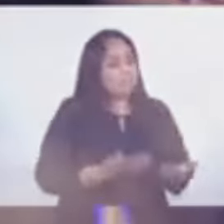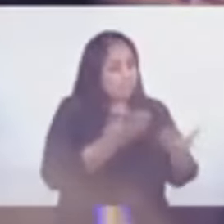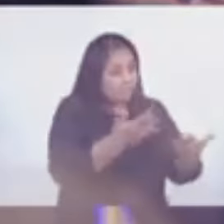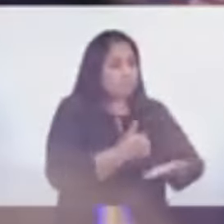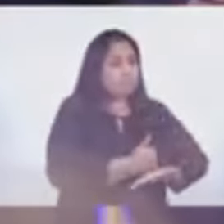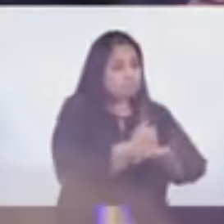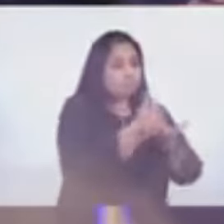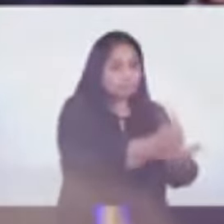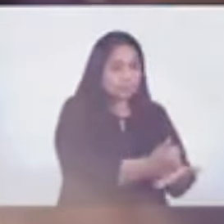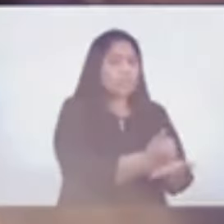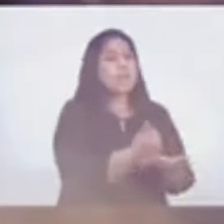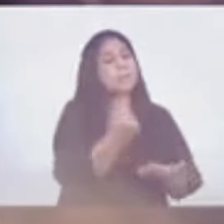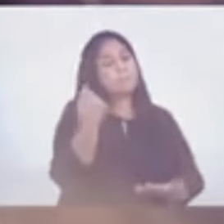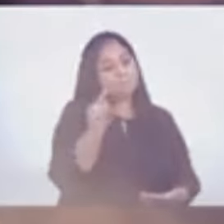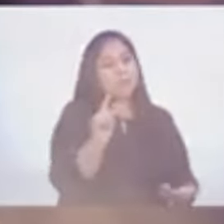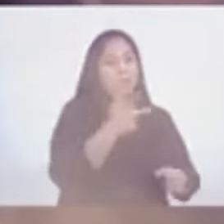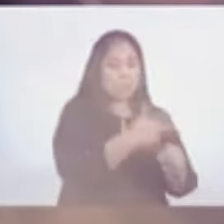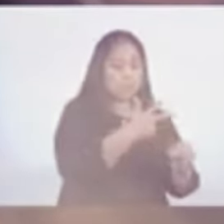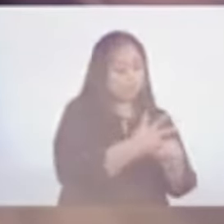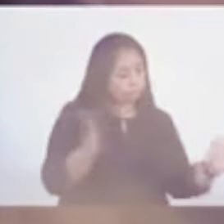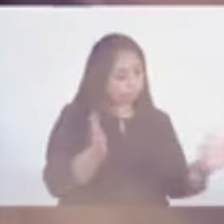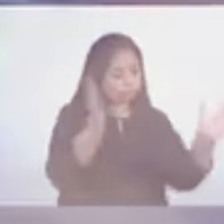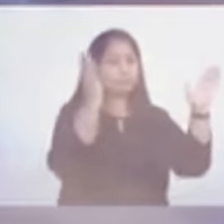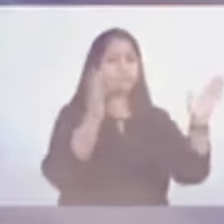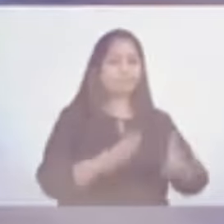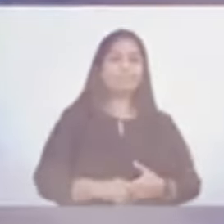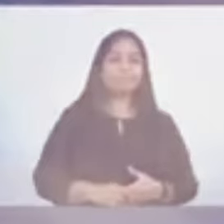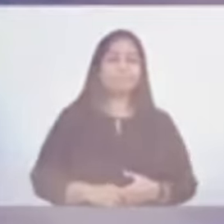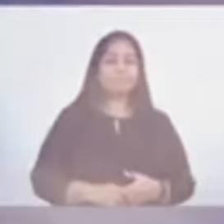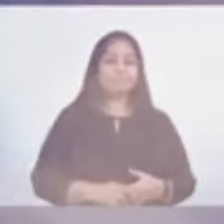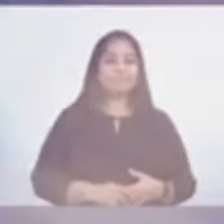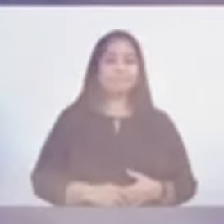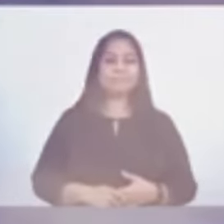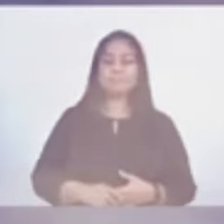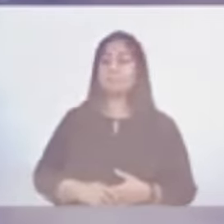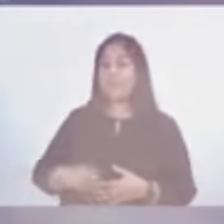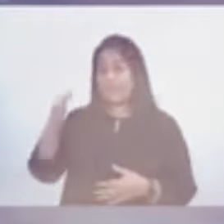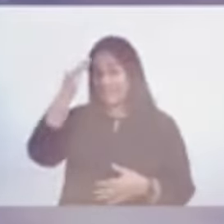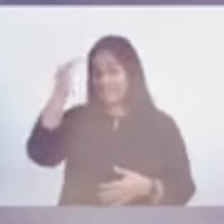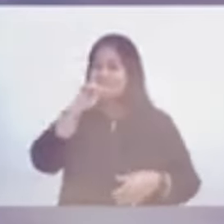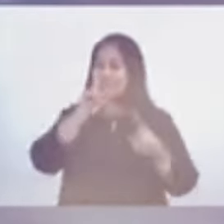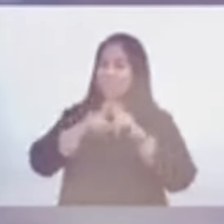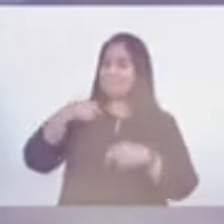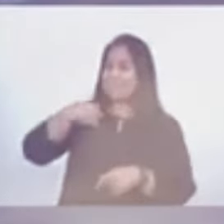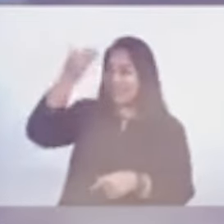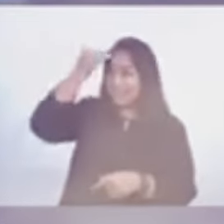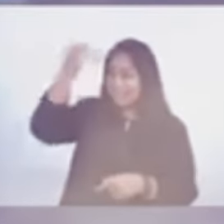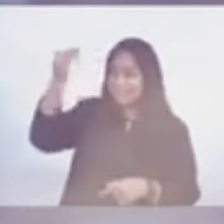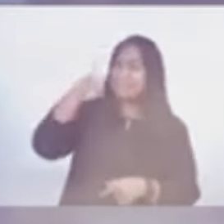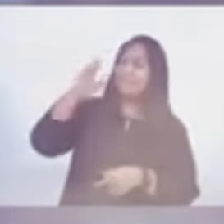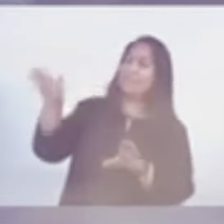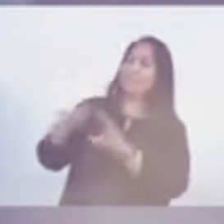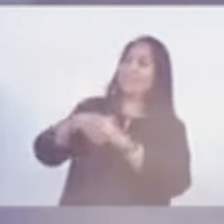contribuir a que Guatemala salga adelante. Damos un saludo, aprovechamos para saludar a nuestra primera